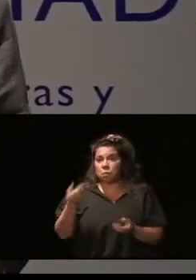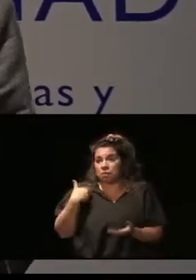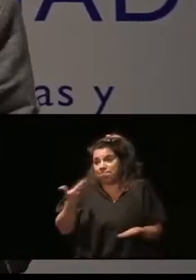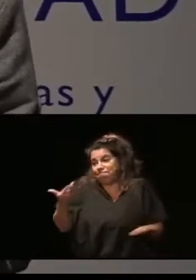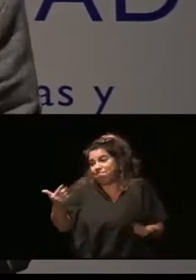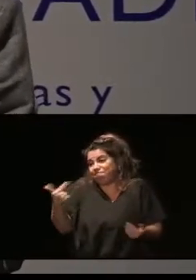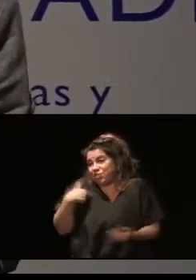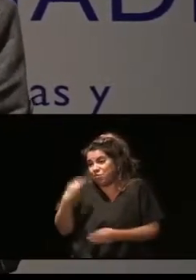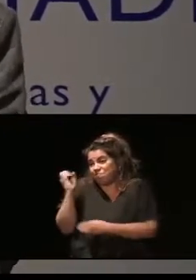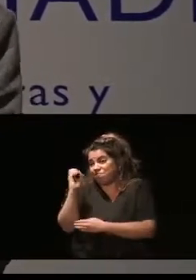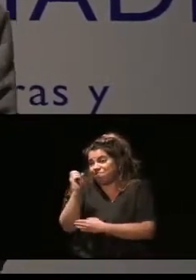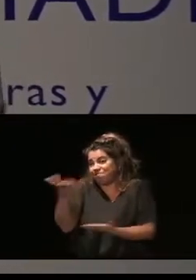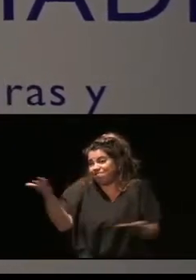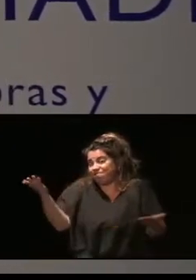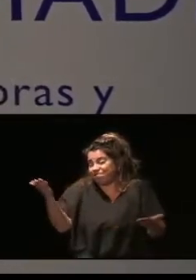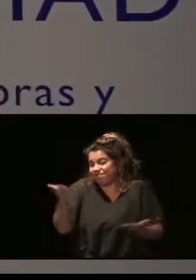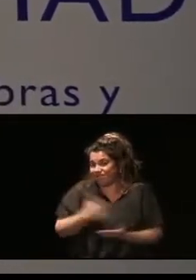conmigo.